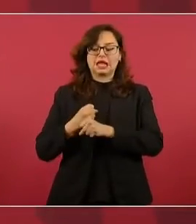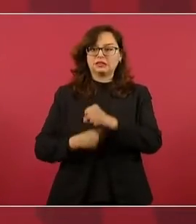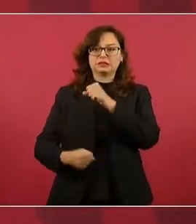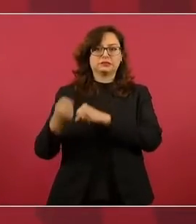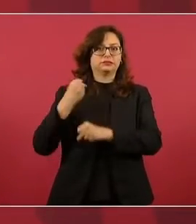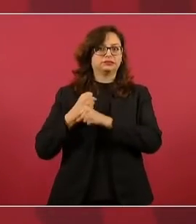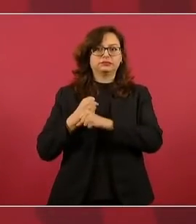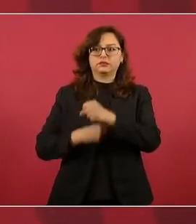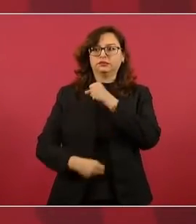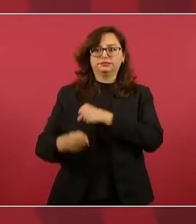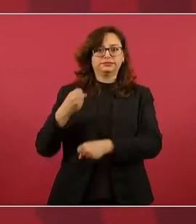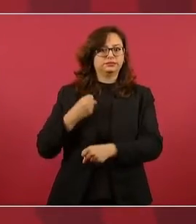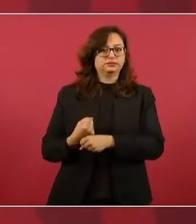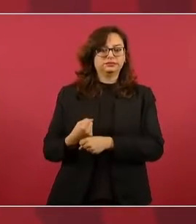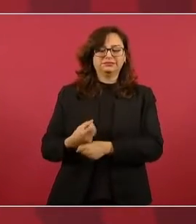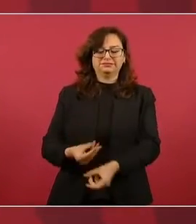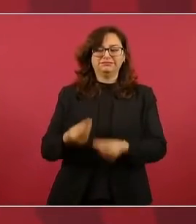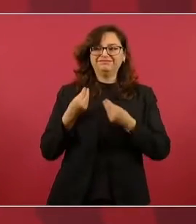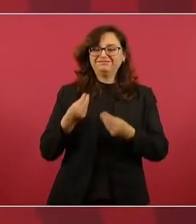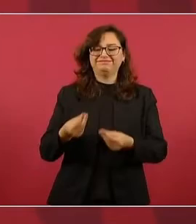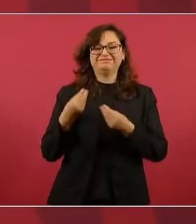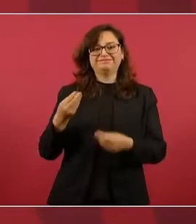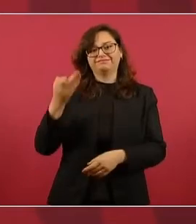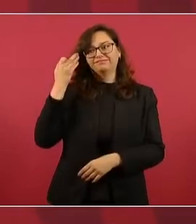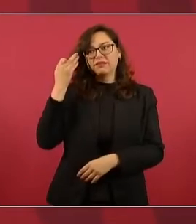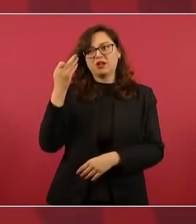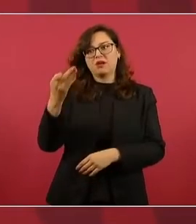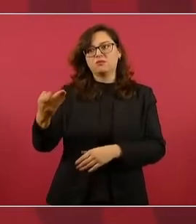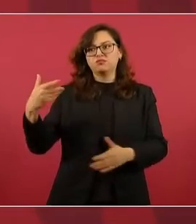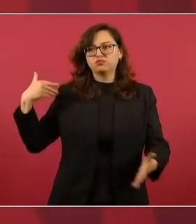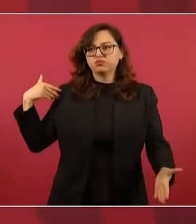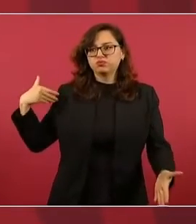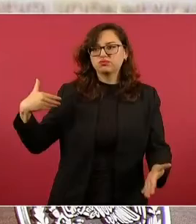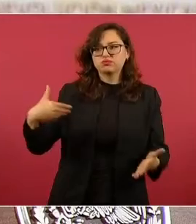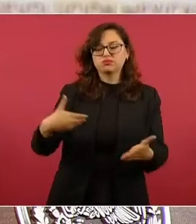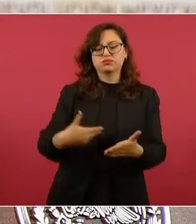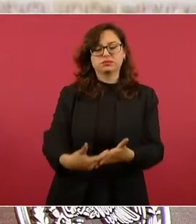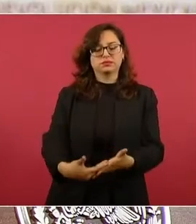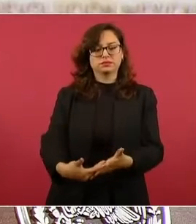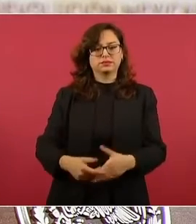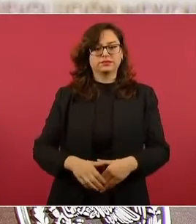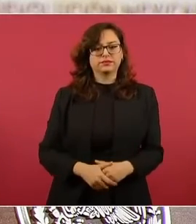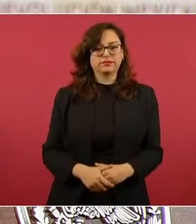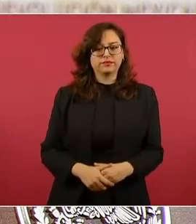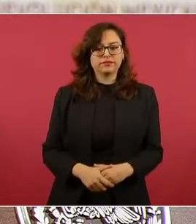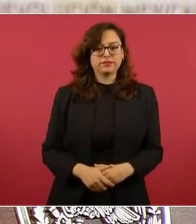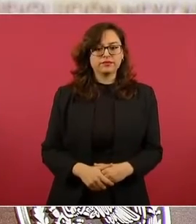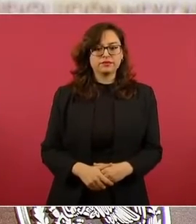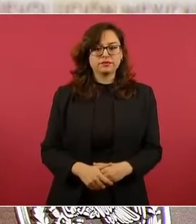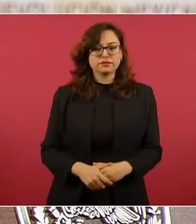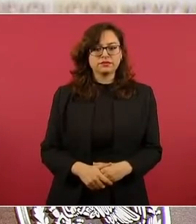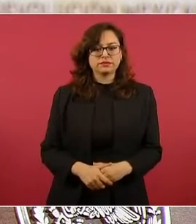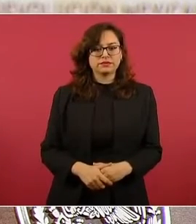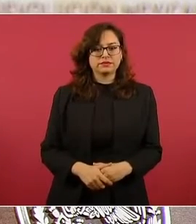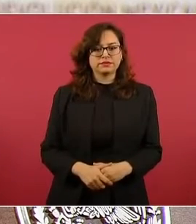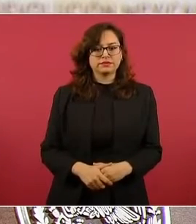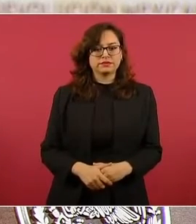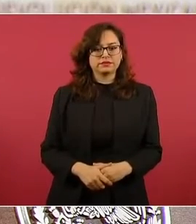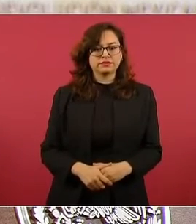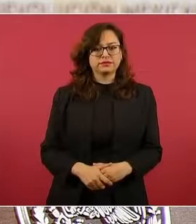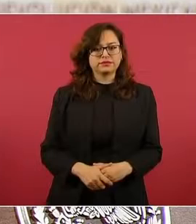cuando